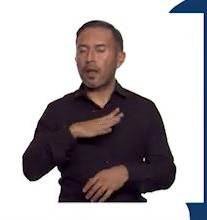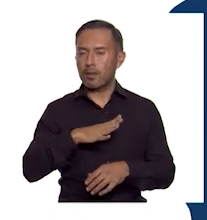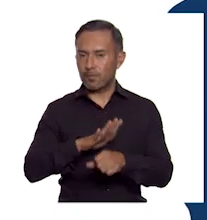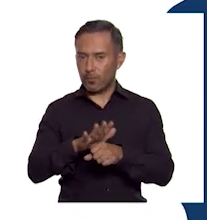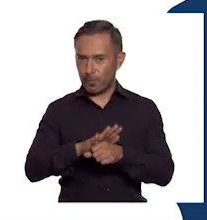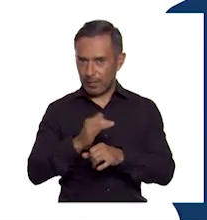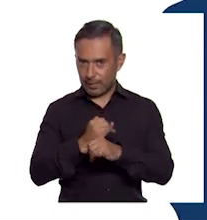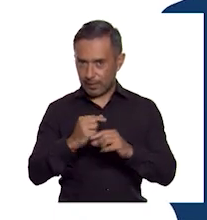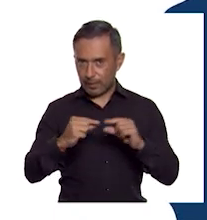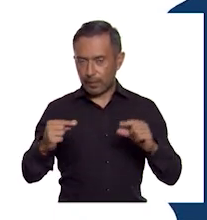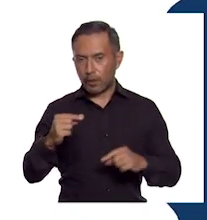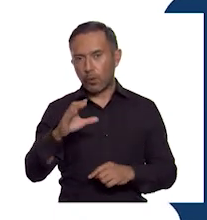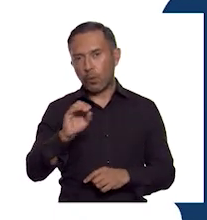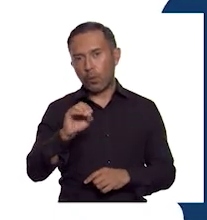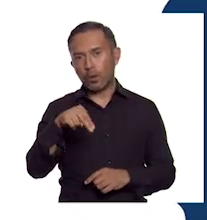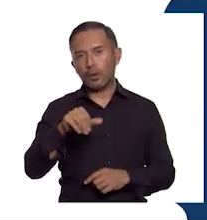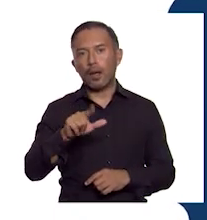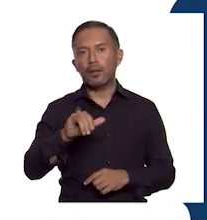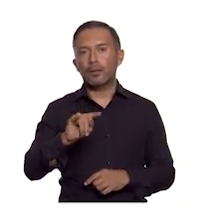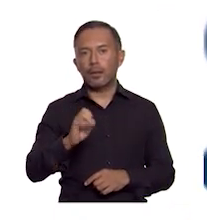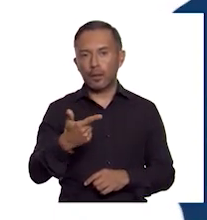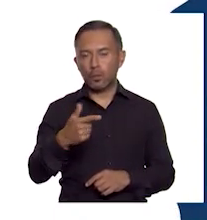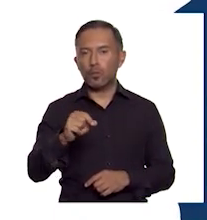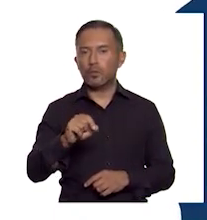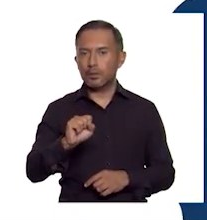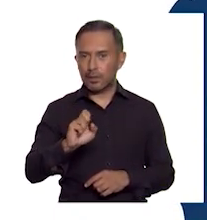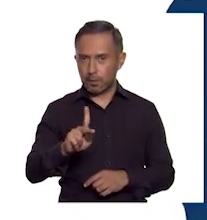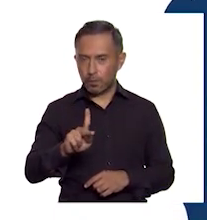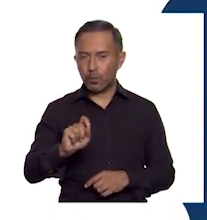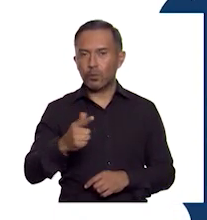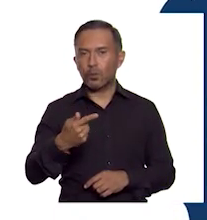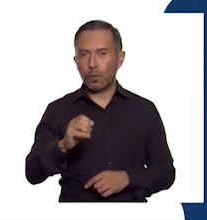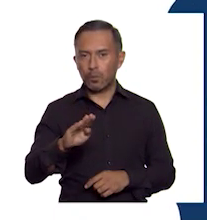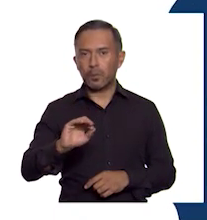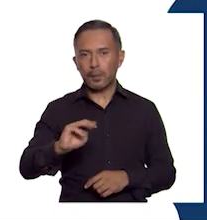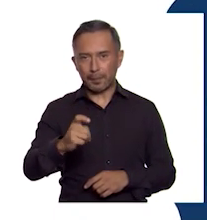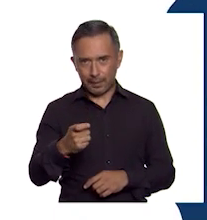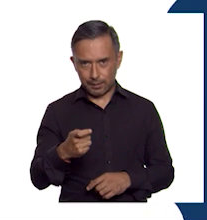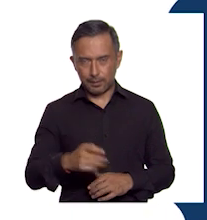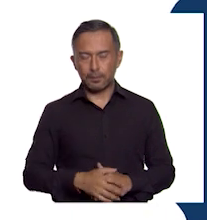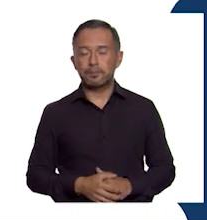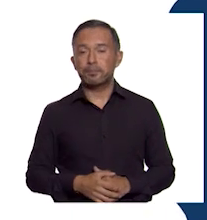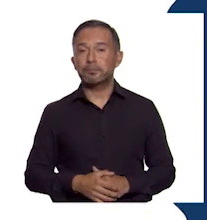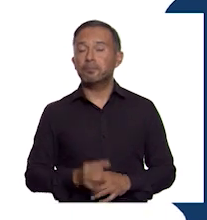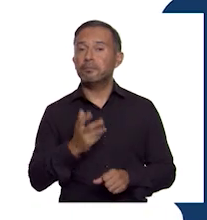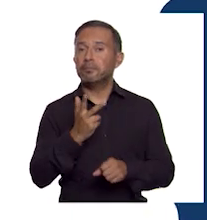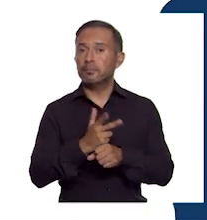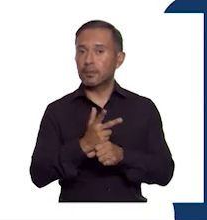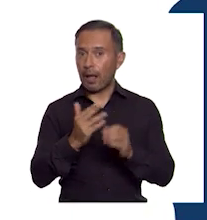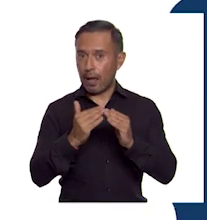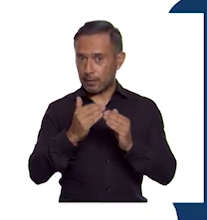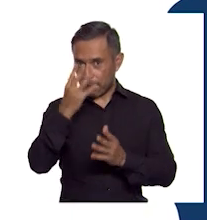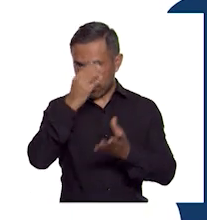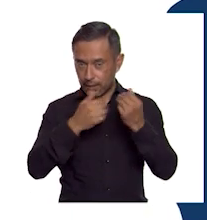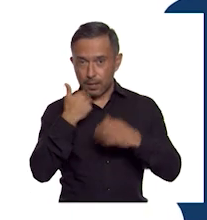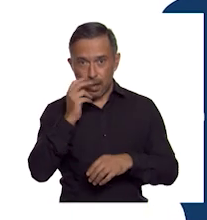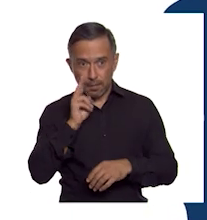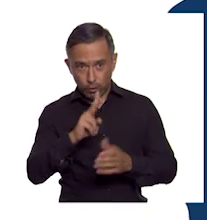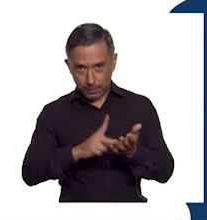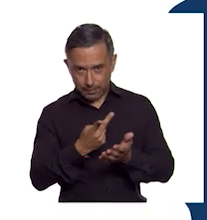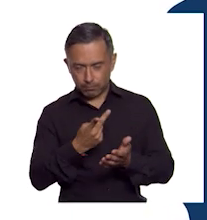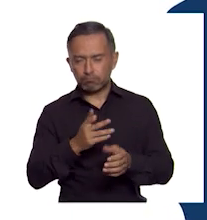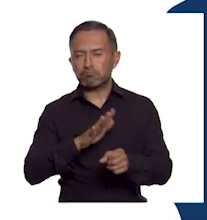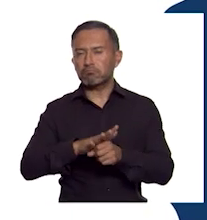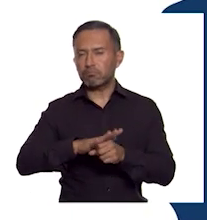.cep.gov.mx Si quieres volver a ver los programas de Aprende en Casa, los puedes